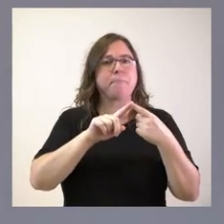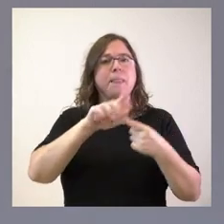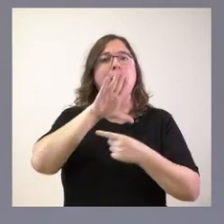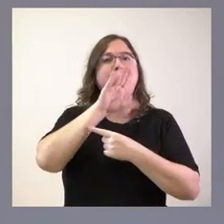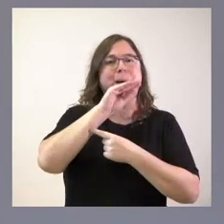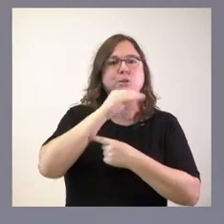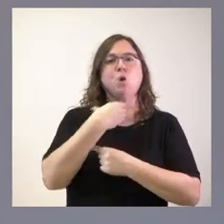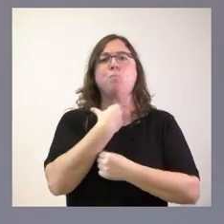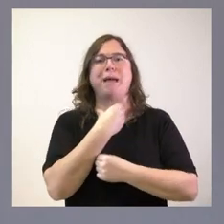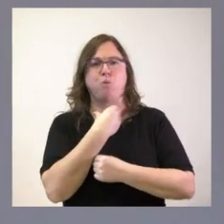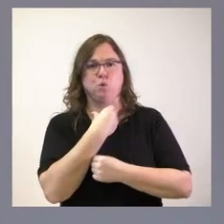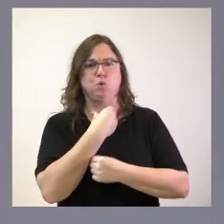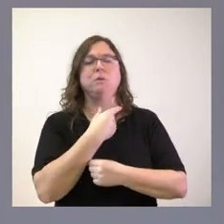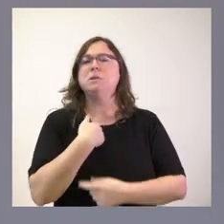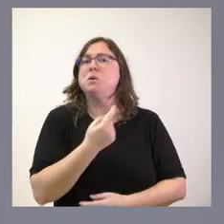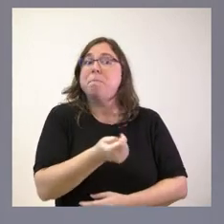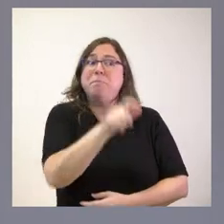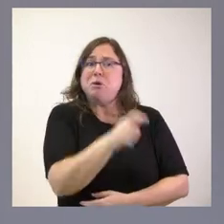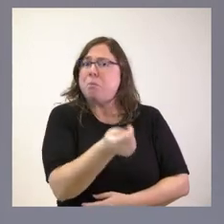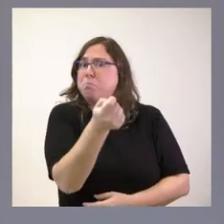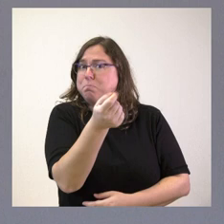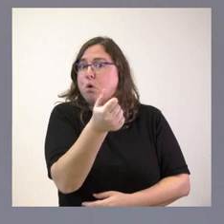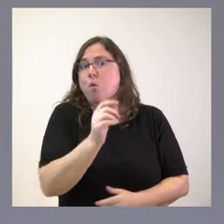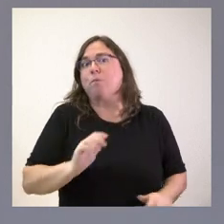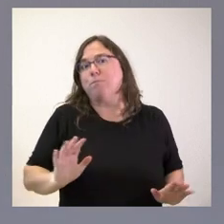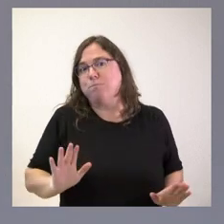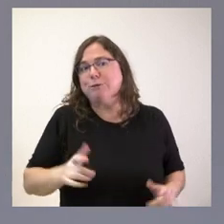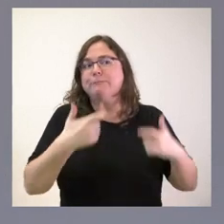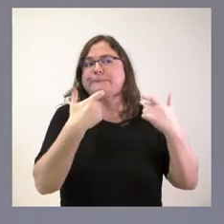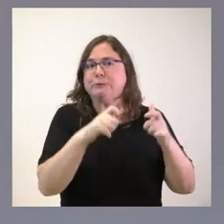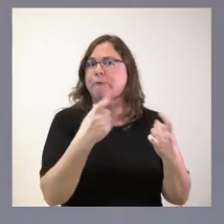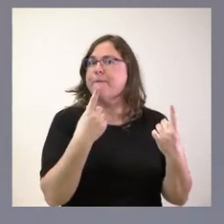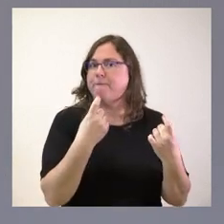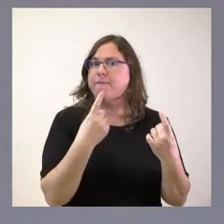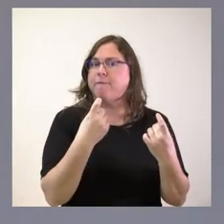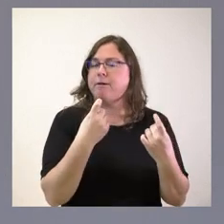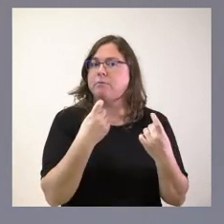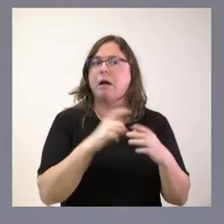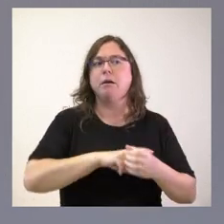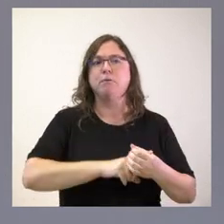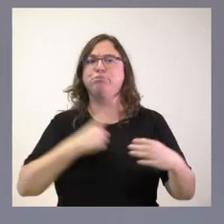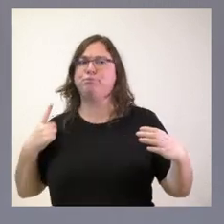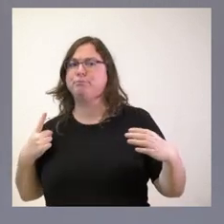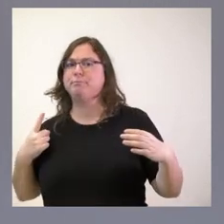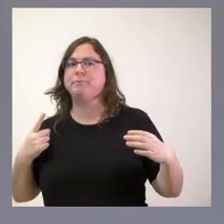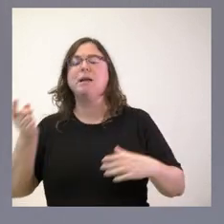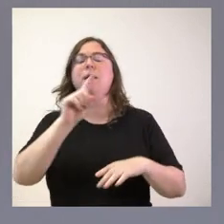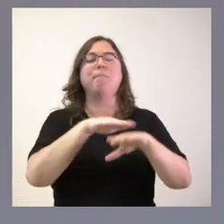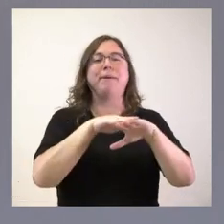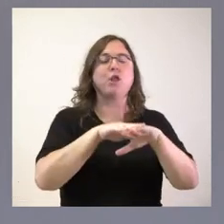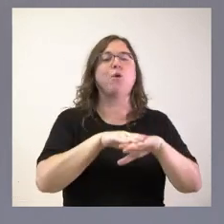pavos, que son muy pocos beneficiarios, pero era un sector que había sido excluido, perdón, patos y ocas,